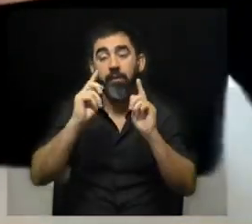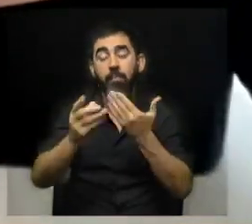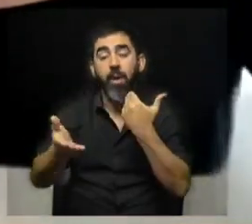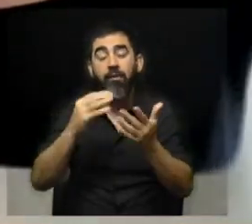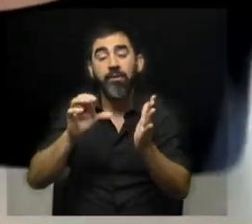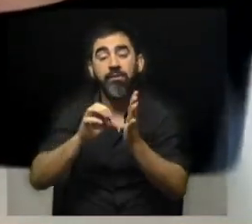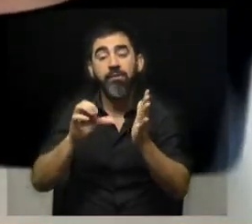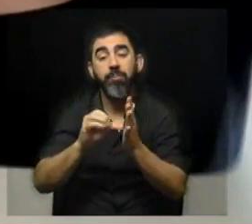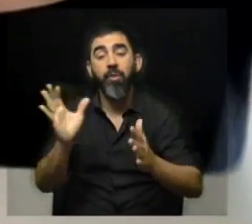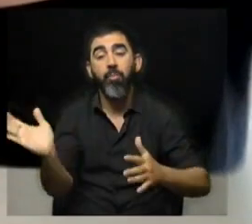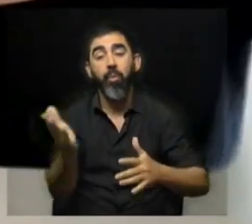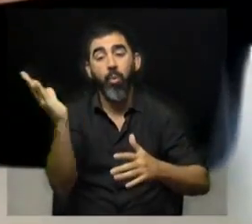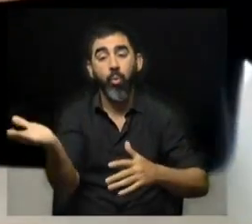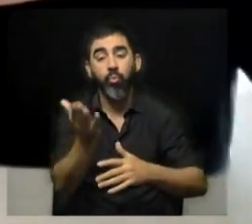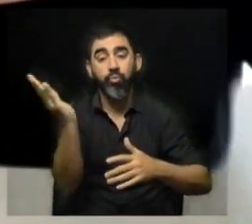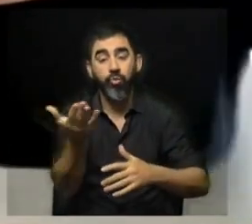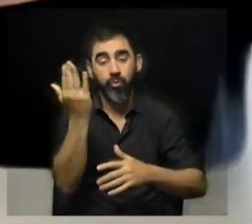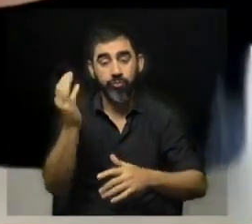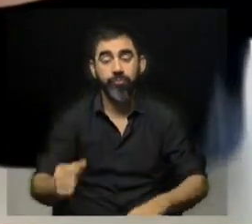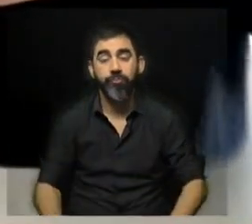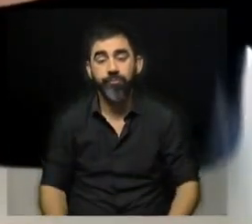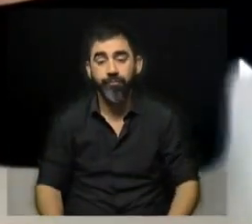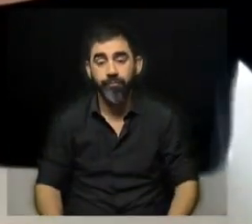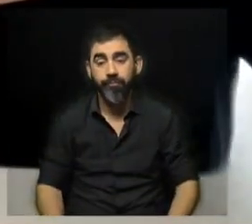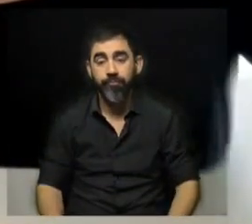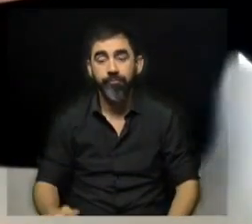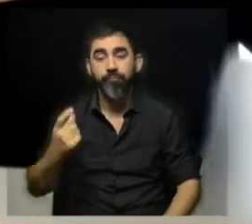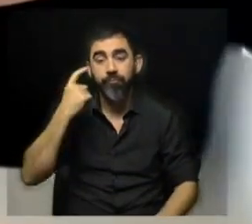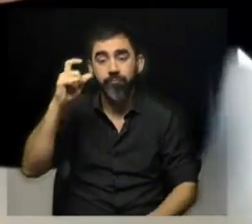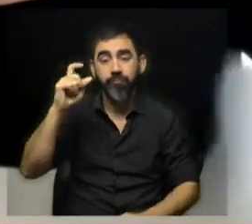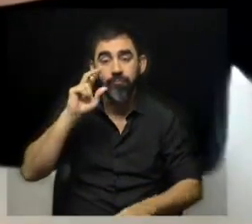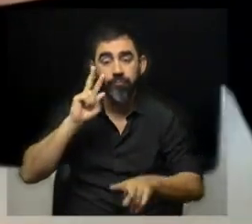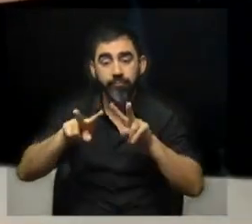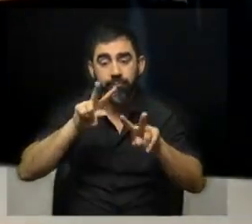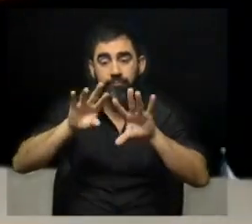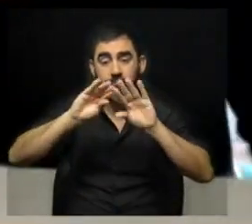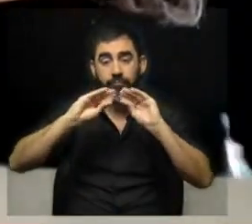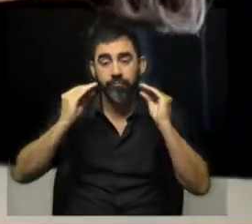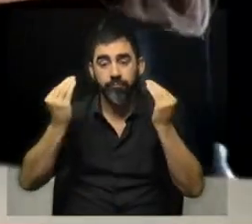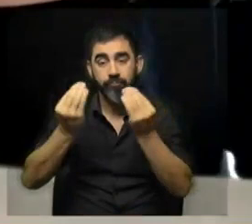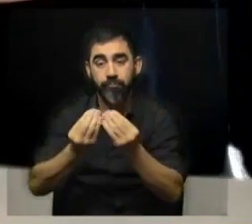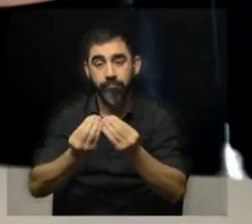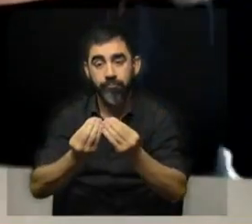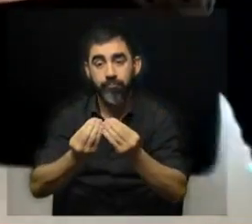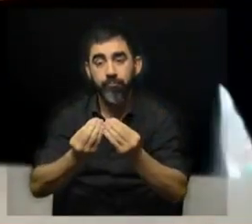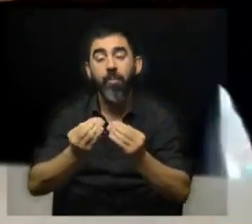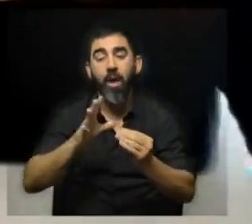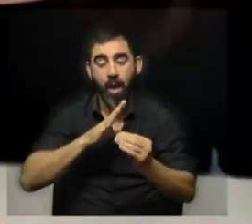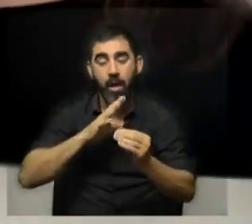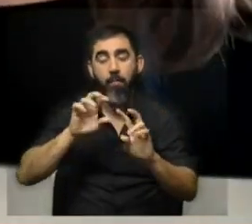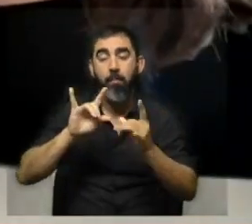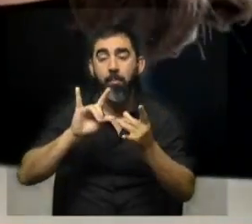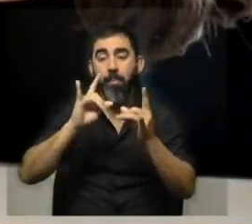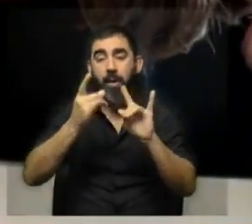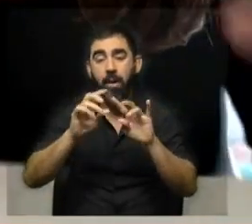de los sistemas de producción. Entonces, en realidad la idea es tener una visión integral y se cierra con un panel parlamentario